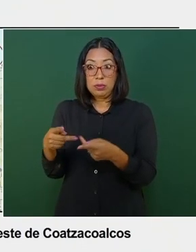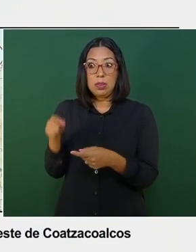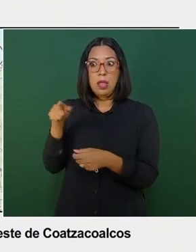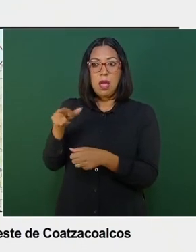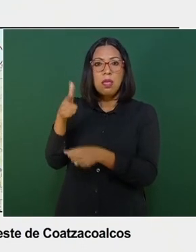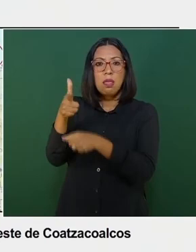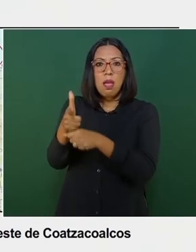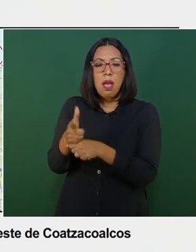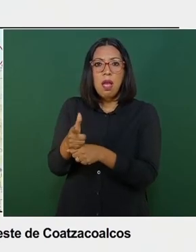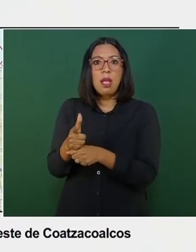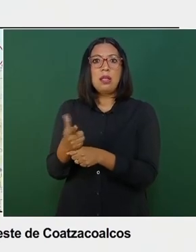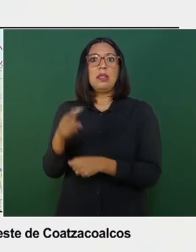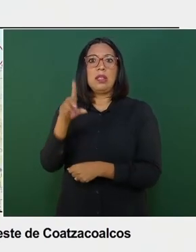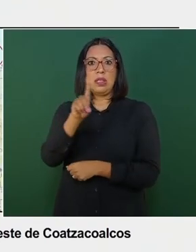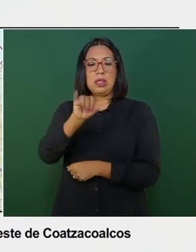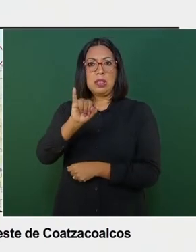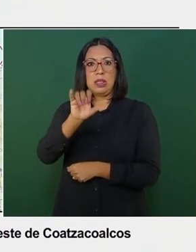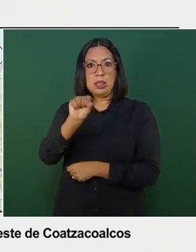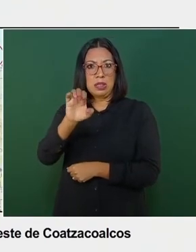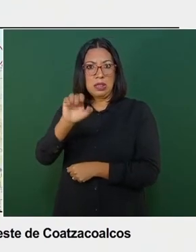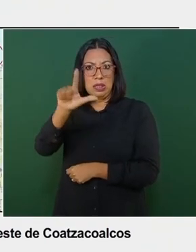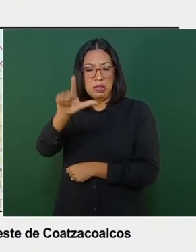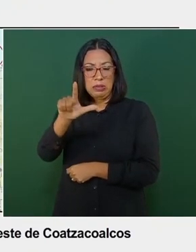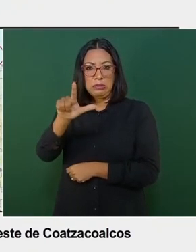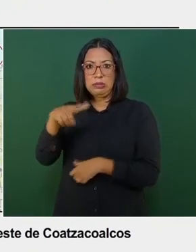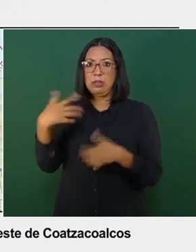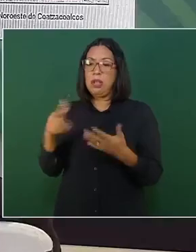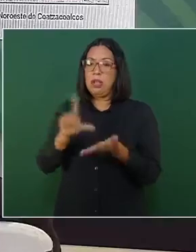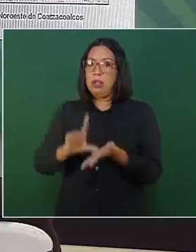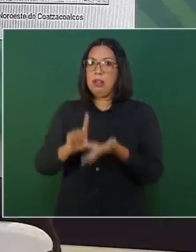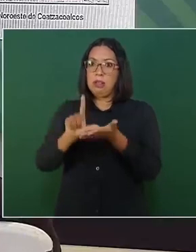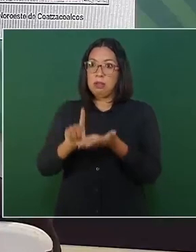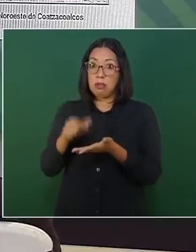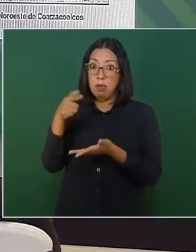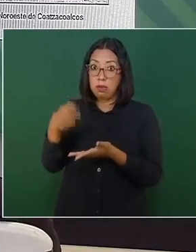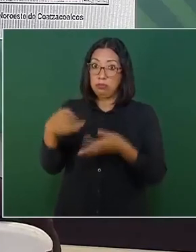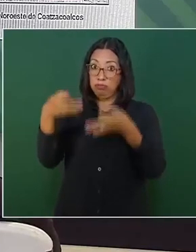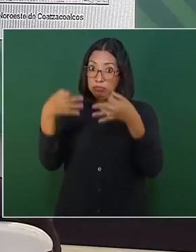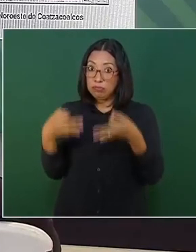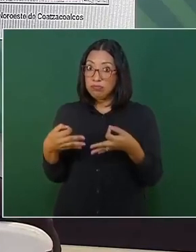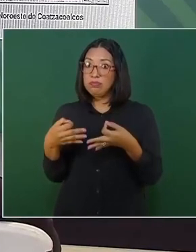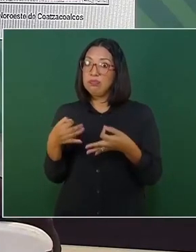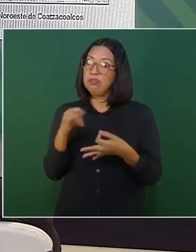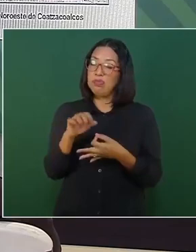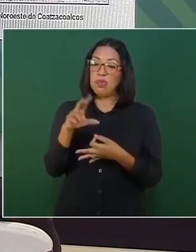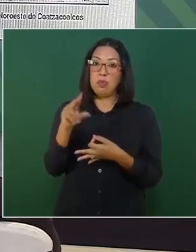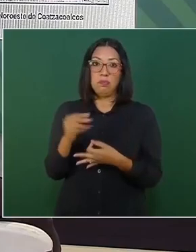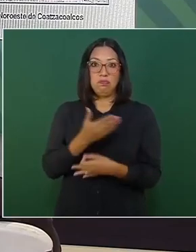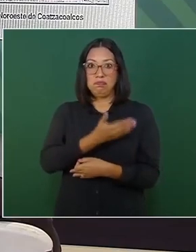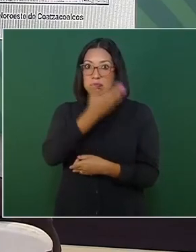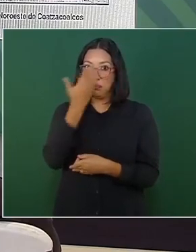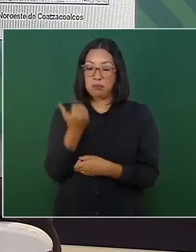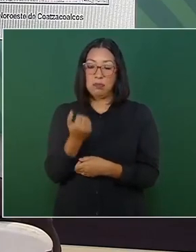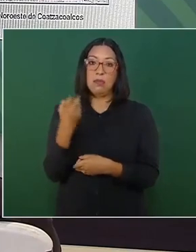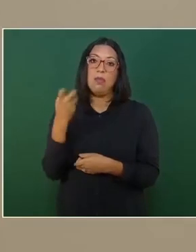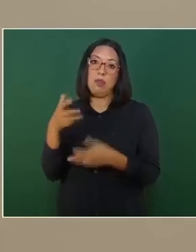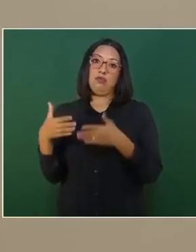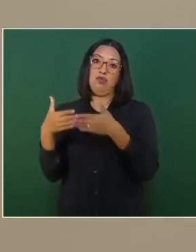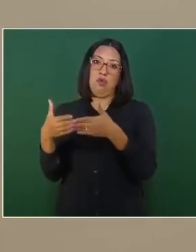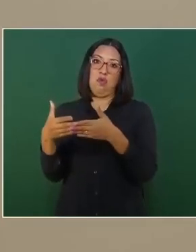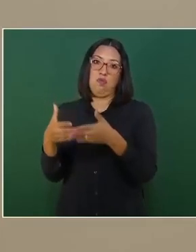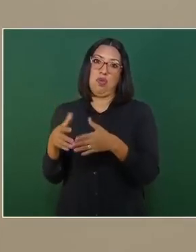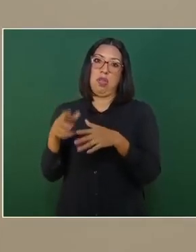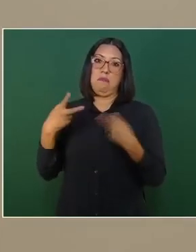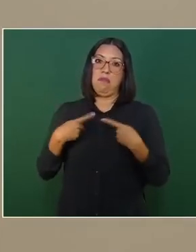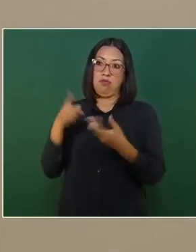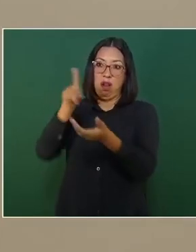de combustible diésel, sin poder comprobar su legal procedencia, por lo que se aseguró el buque y se detuvo a la